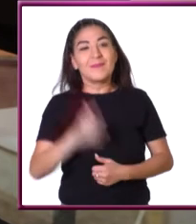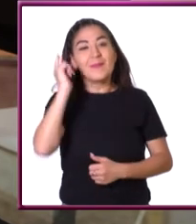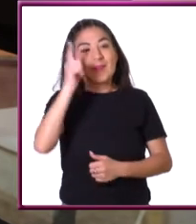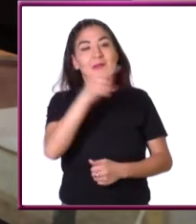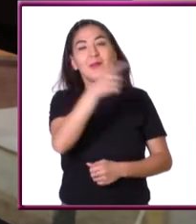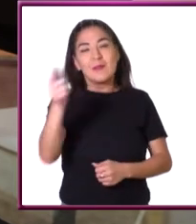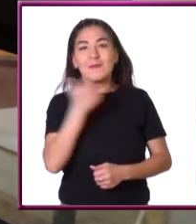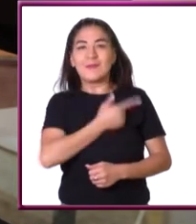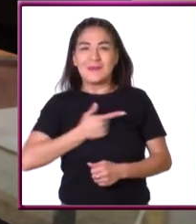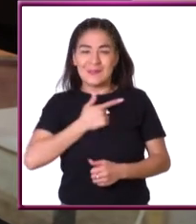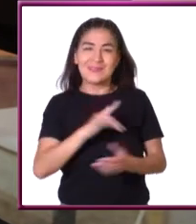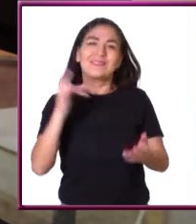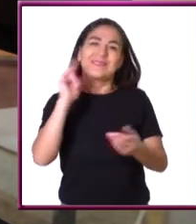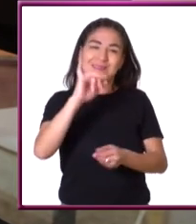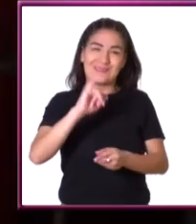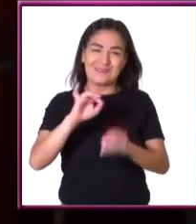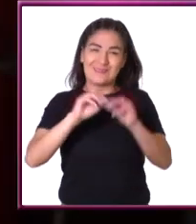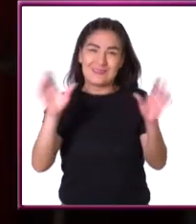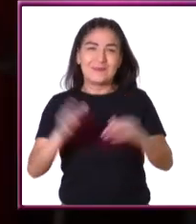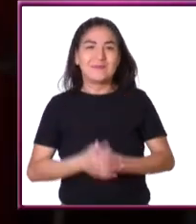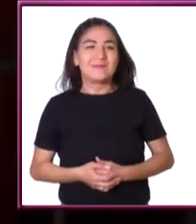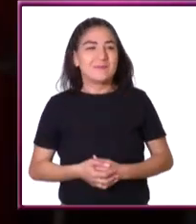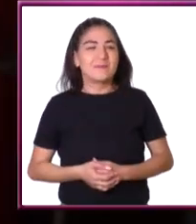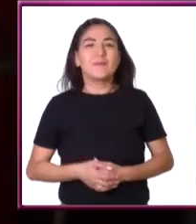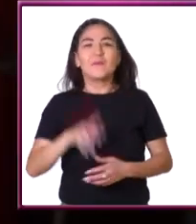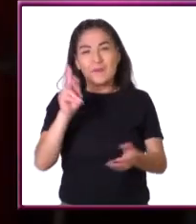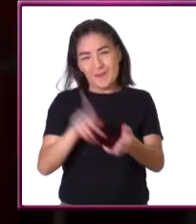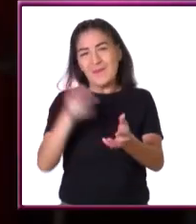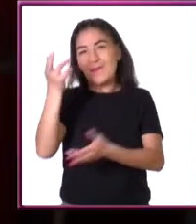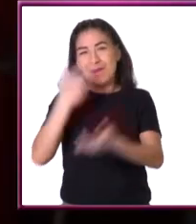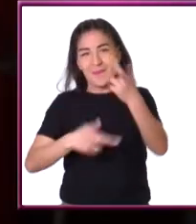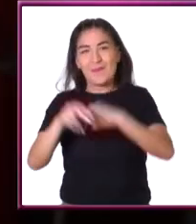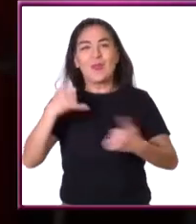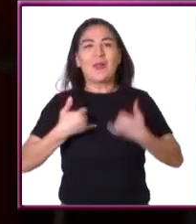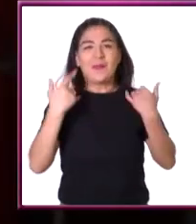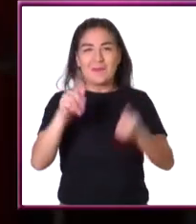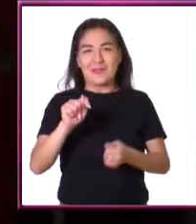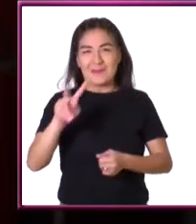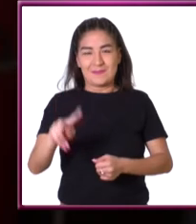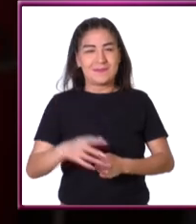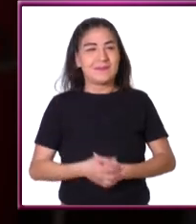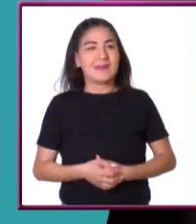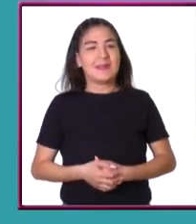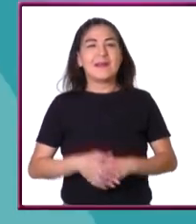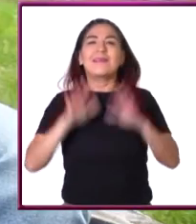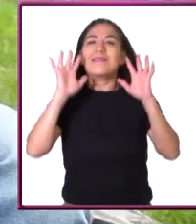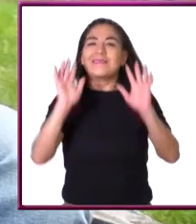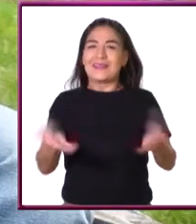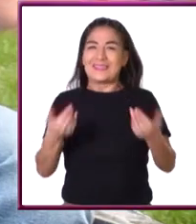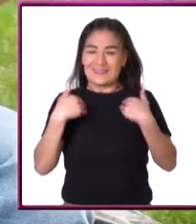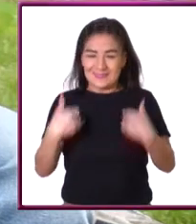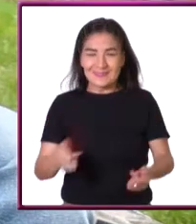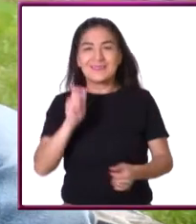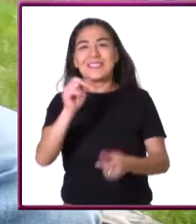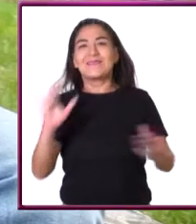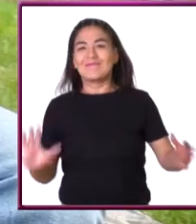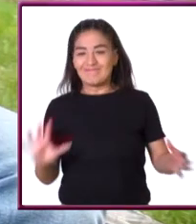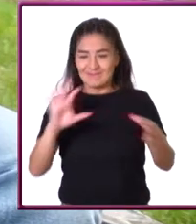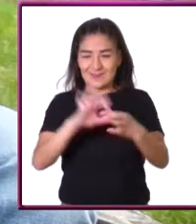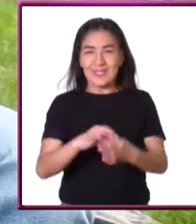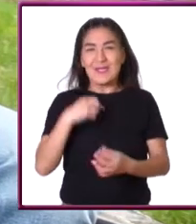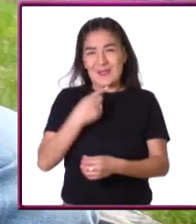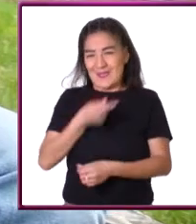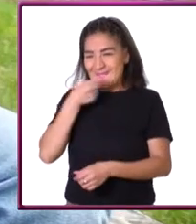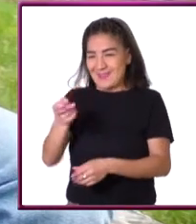Nada, espero que les haya gustado. Claro que sí. Y bueno, volvemos con esto que es Jóvenes en TV. Ahora sí entiendo la